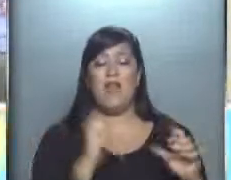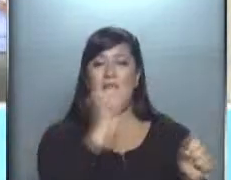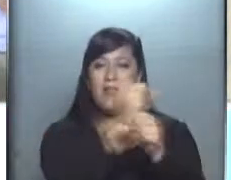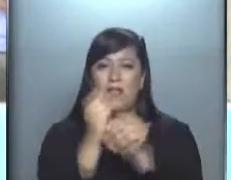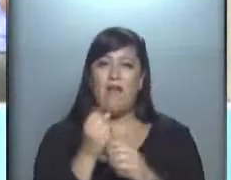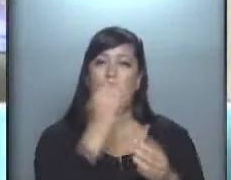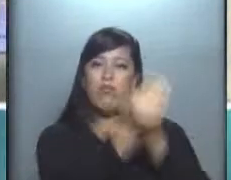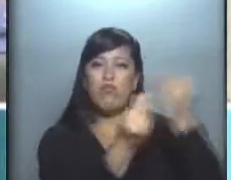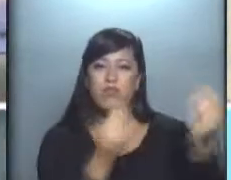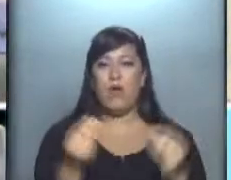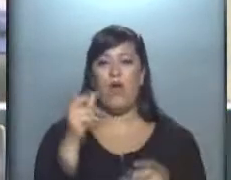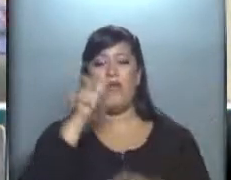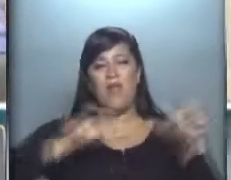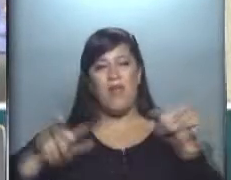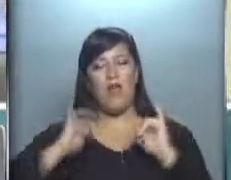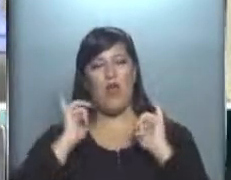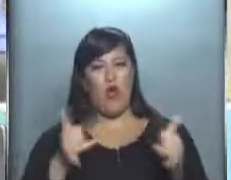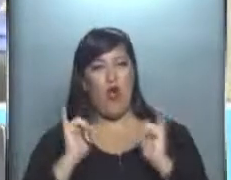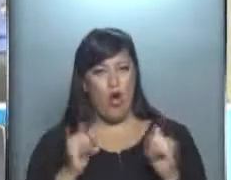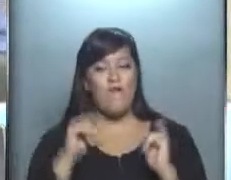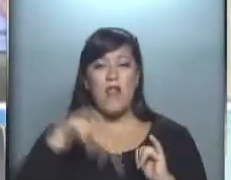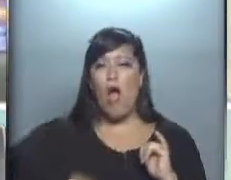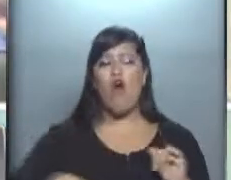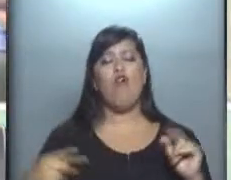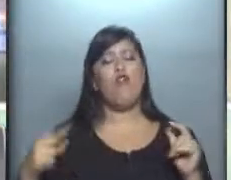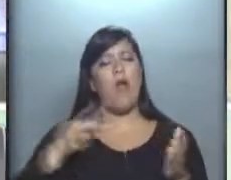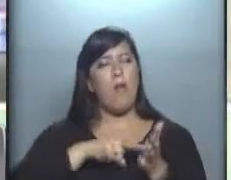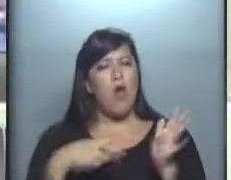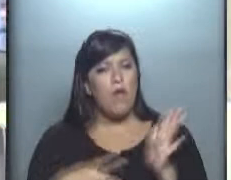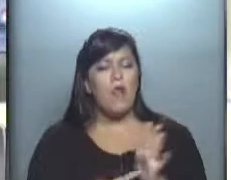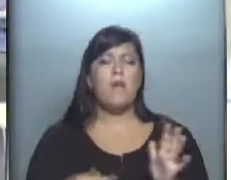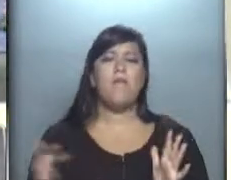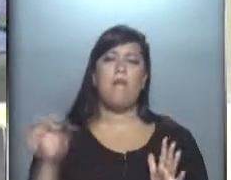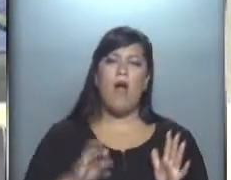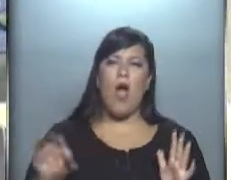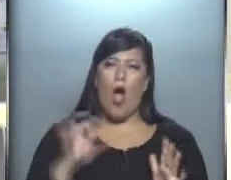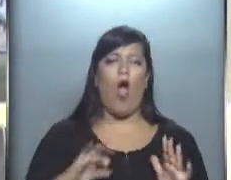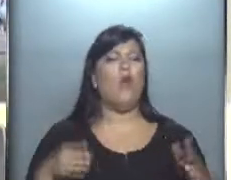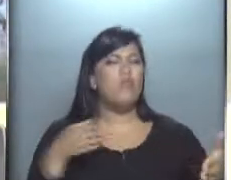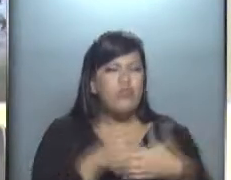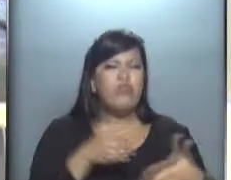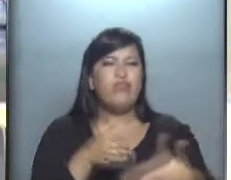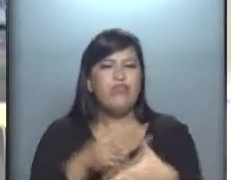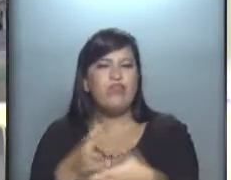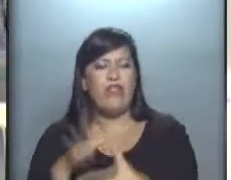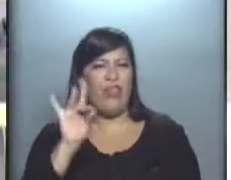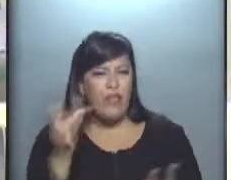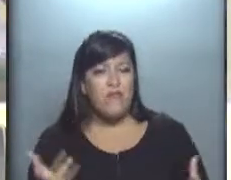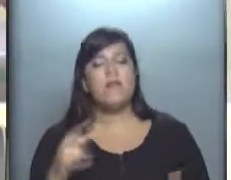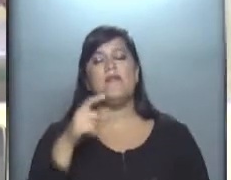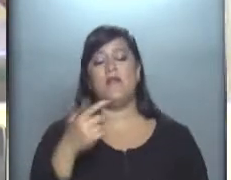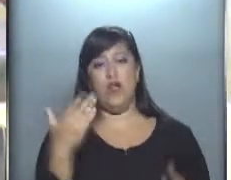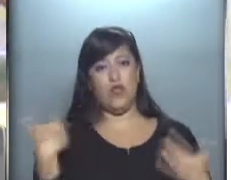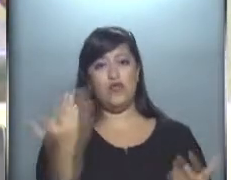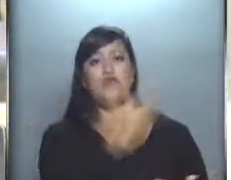de los más jóvenes que están en este momento con una dificultad o unas puertas que no se abren tan fáciles. Para esto el gobierno